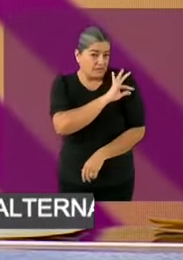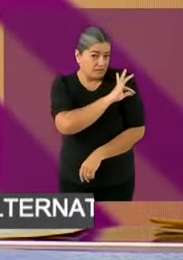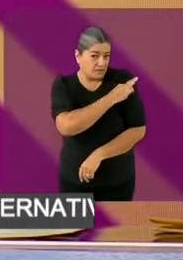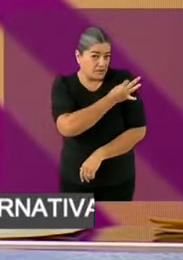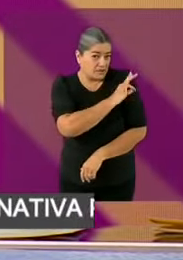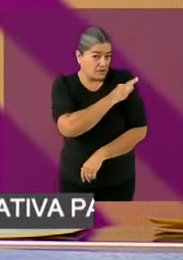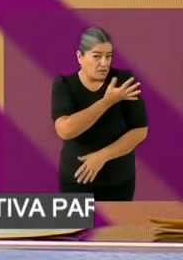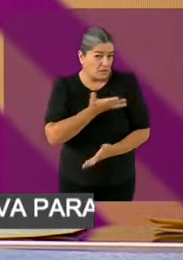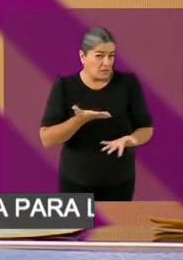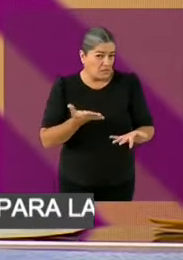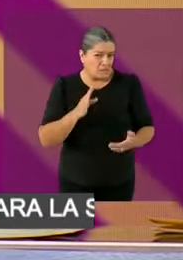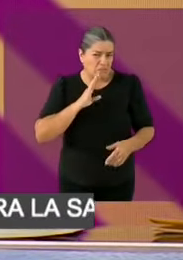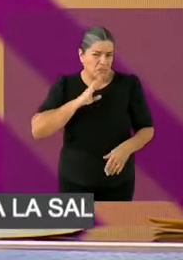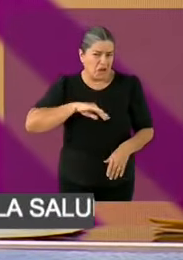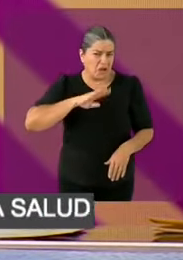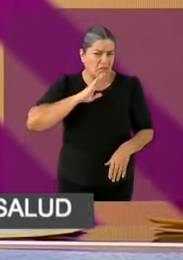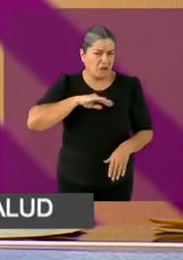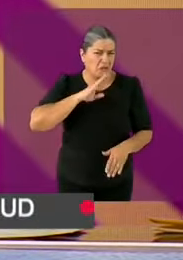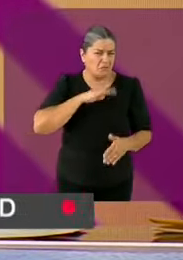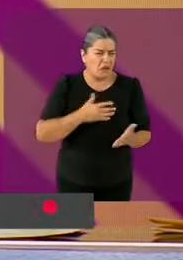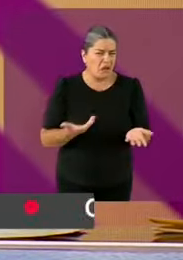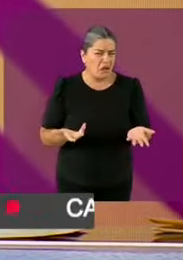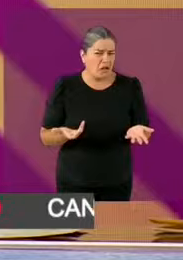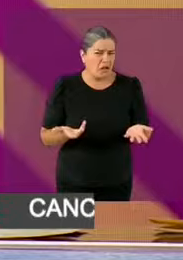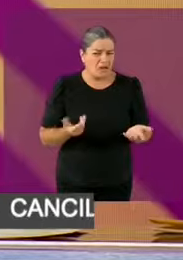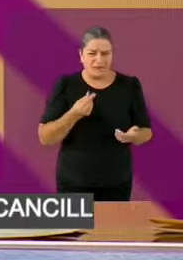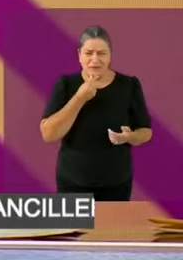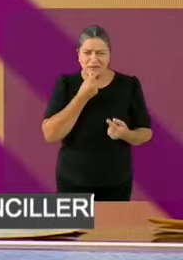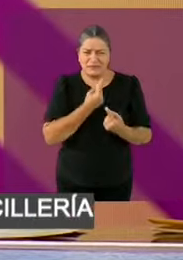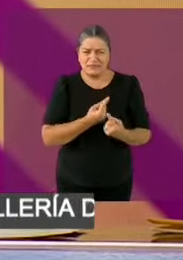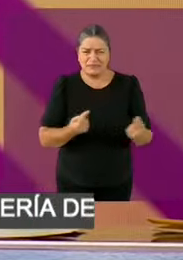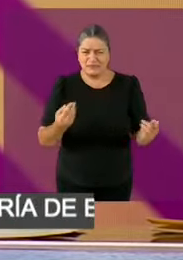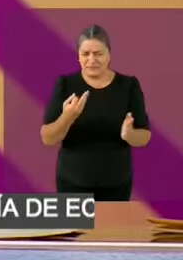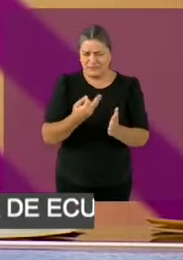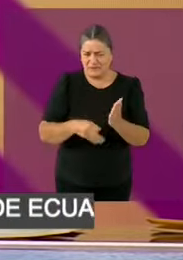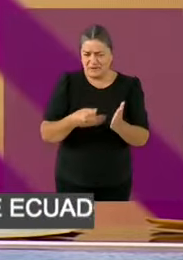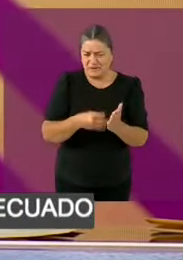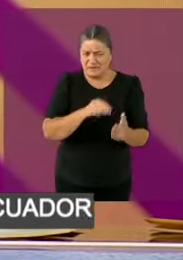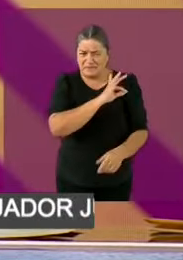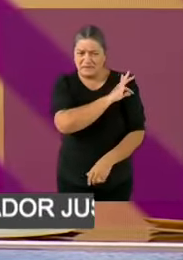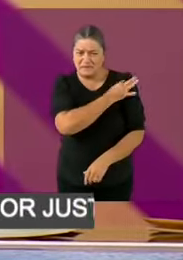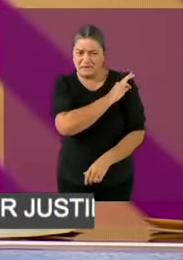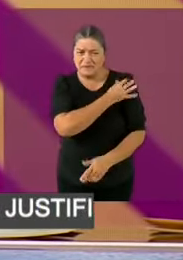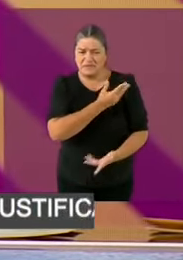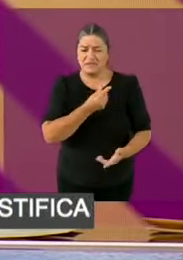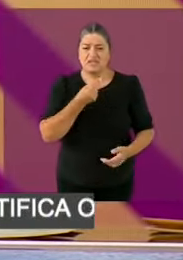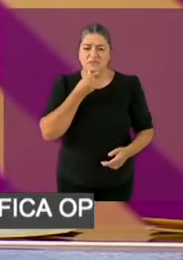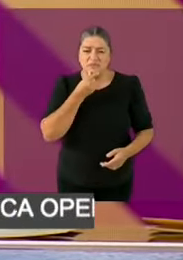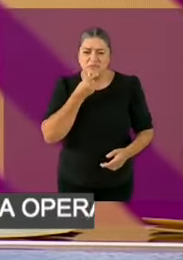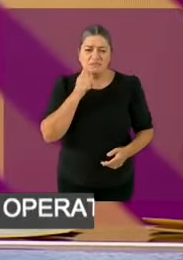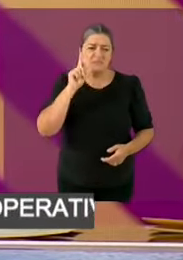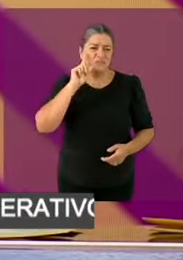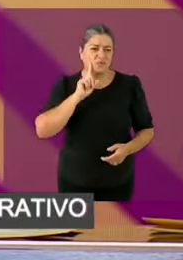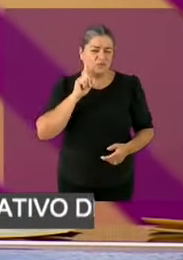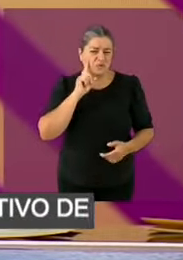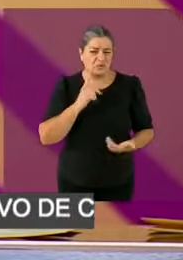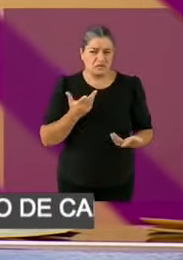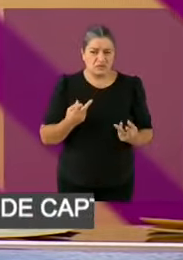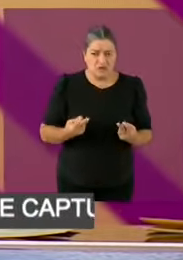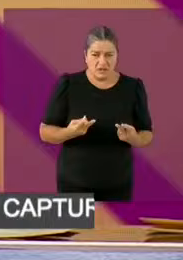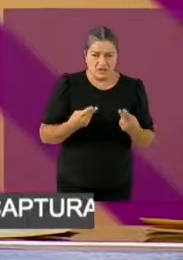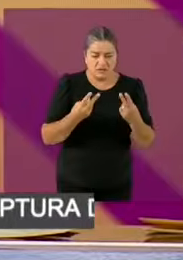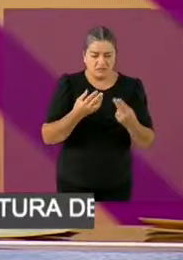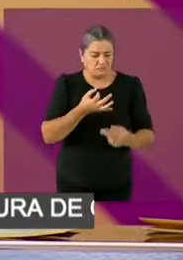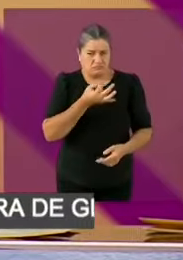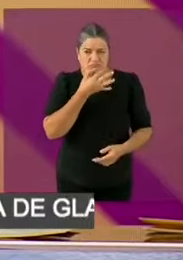Las mujeres con cáncer, los niños con cáncer, se les dejaron de suministrar. La megafarmacia fue un fracaso. Entonces, mientras volvemos a